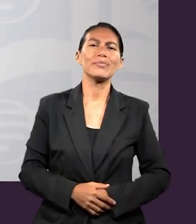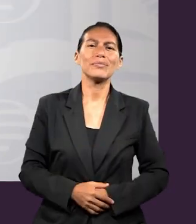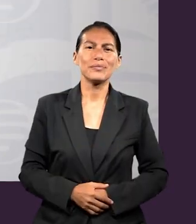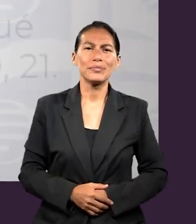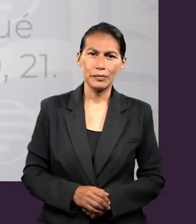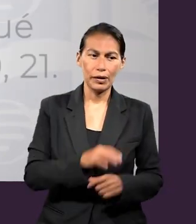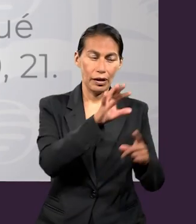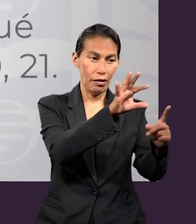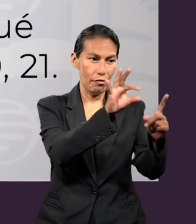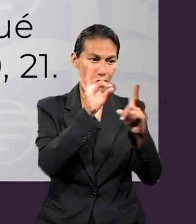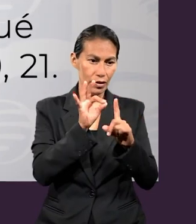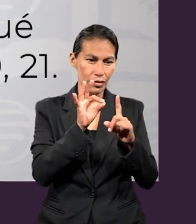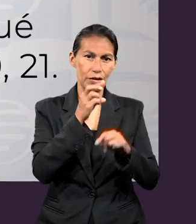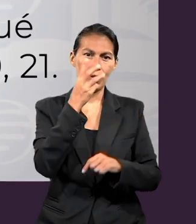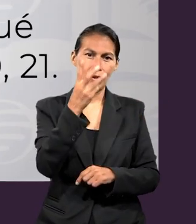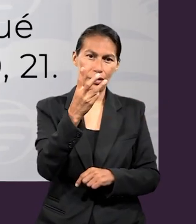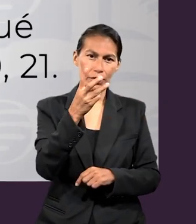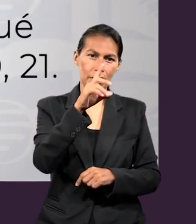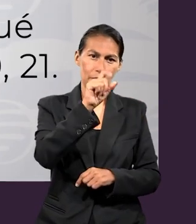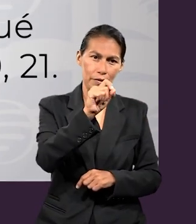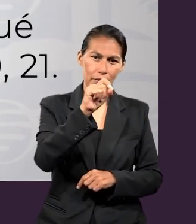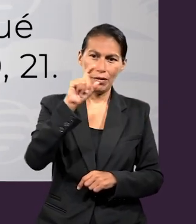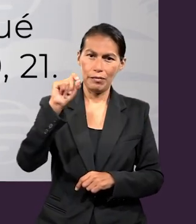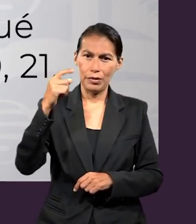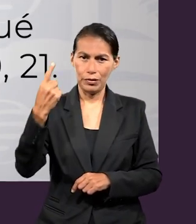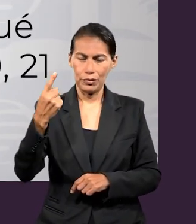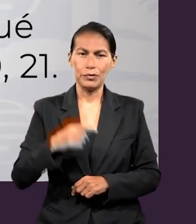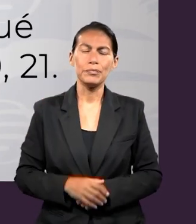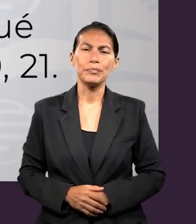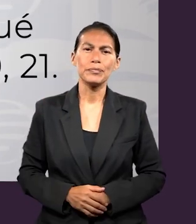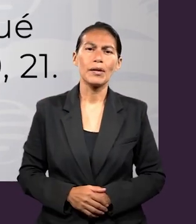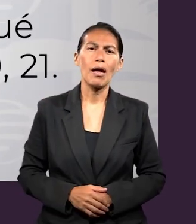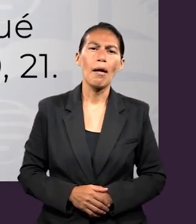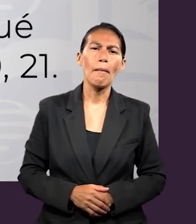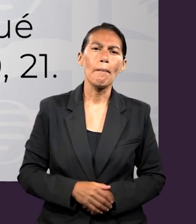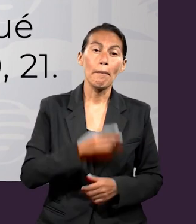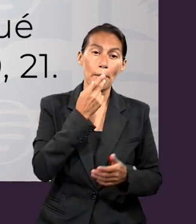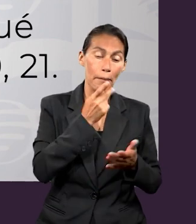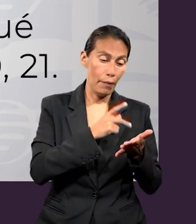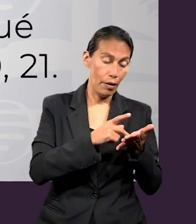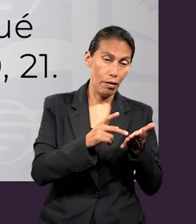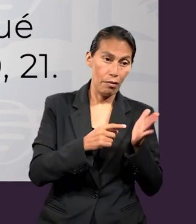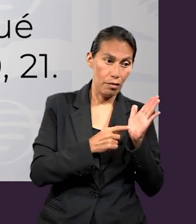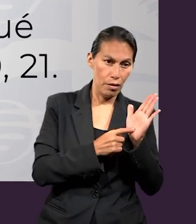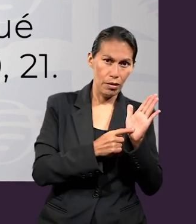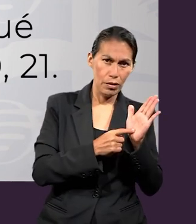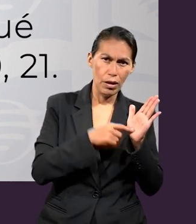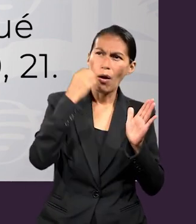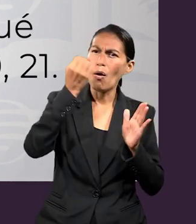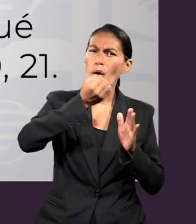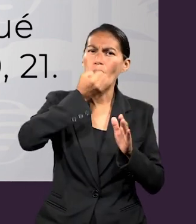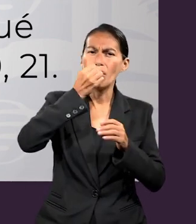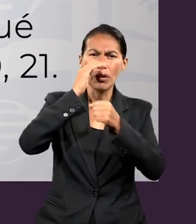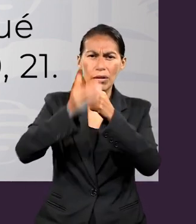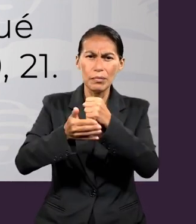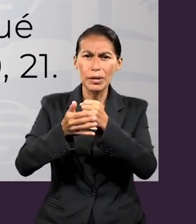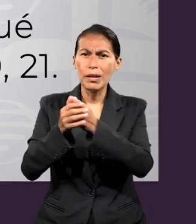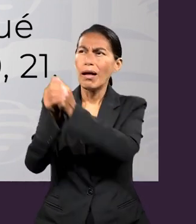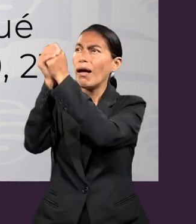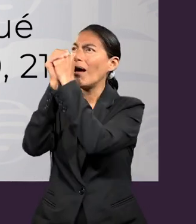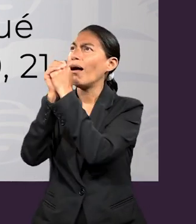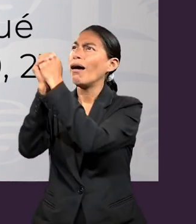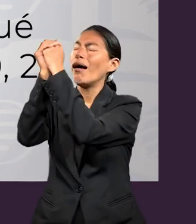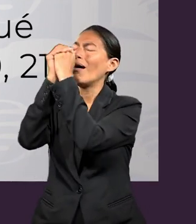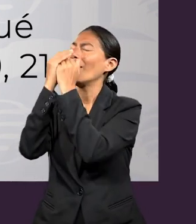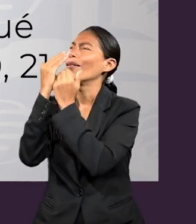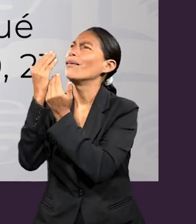experto es, Pablo concluye su reseña de oración con una doxología, una declaración breve